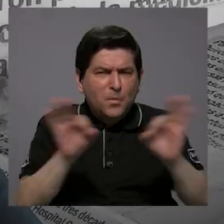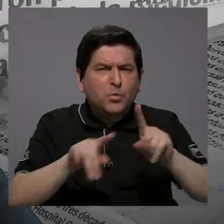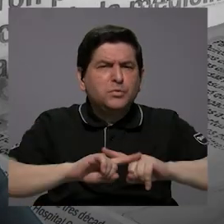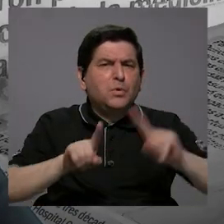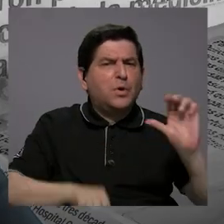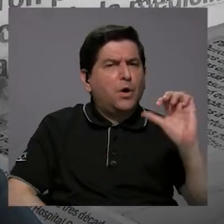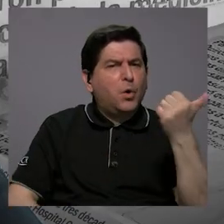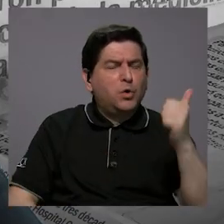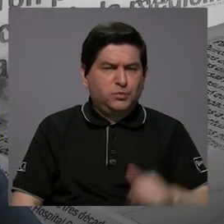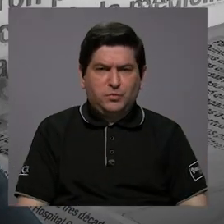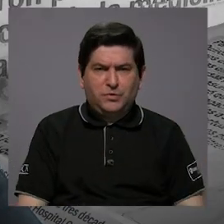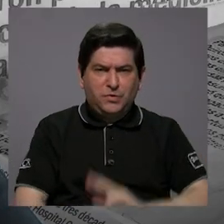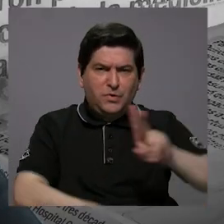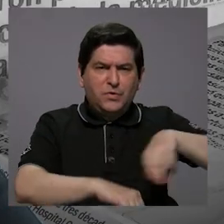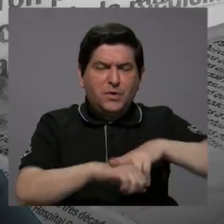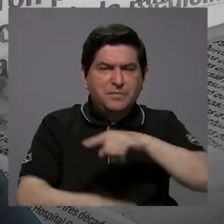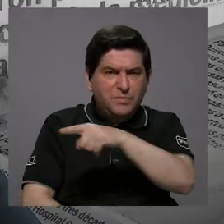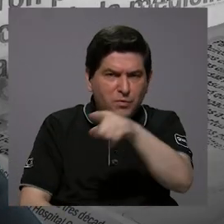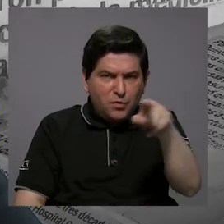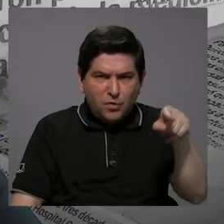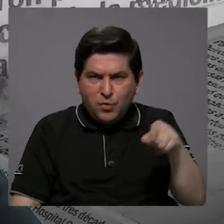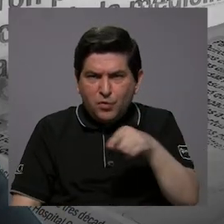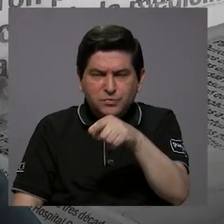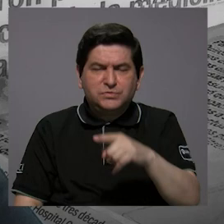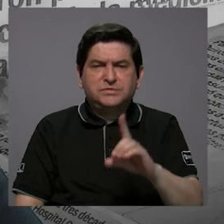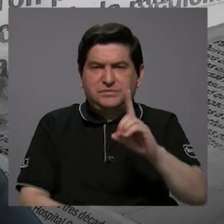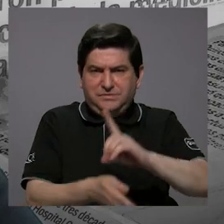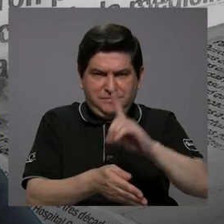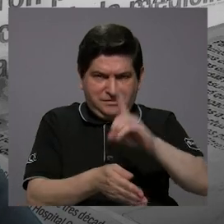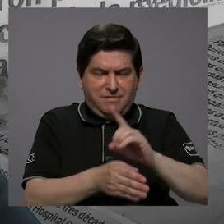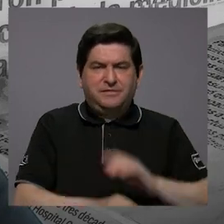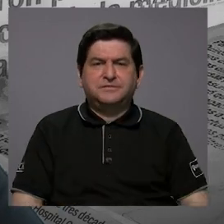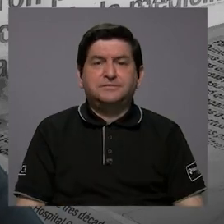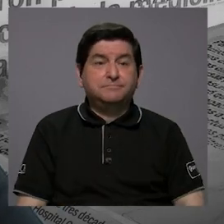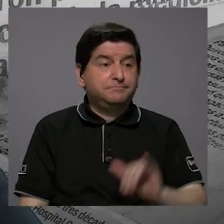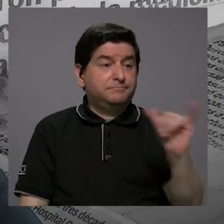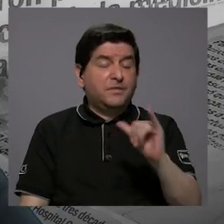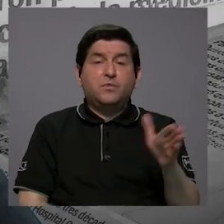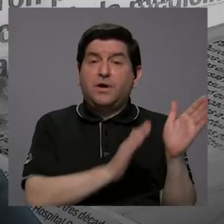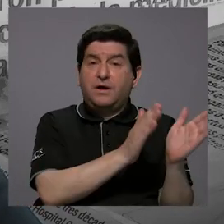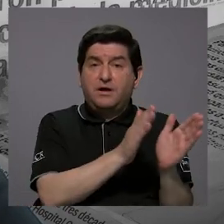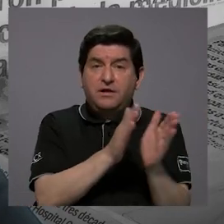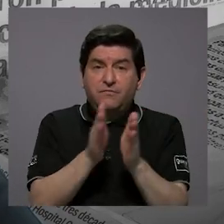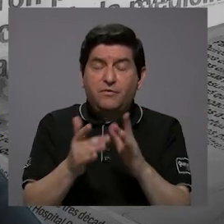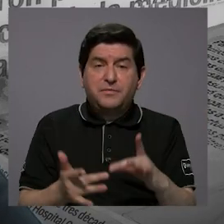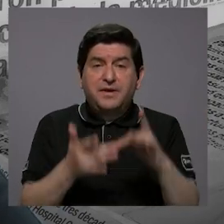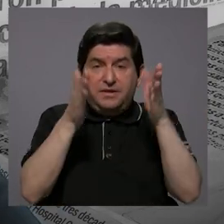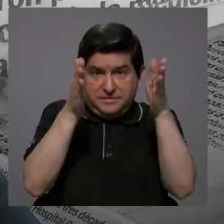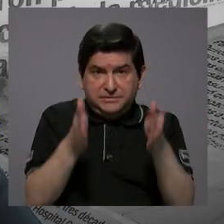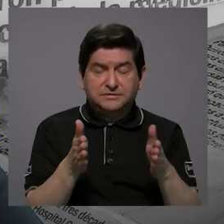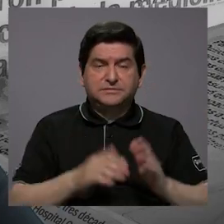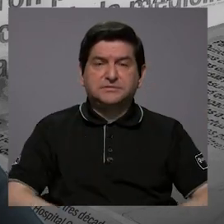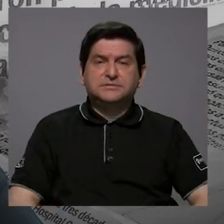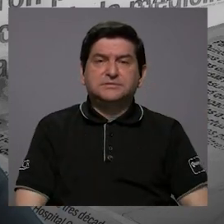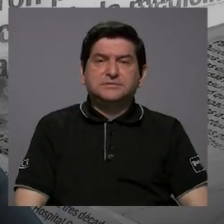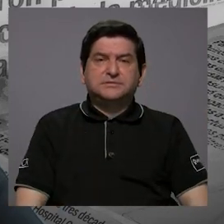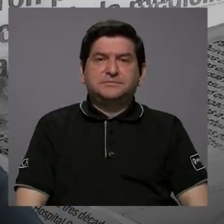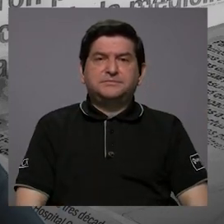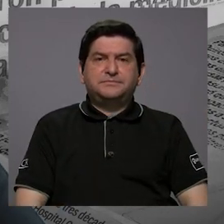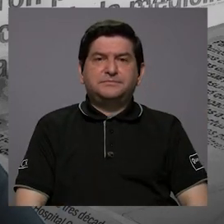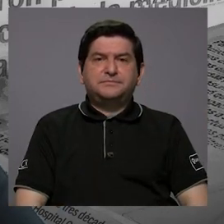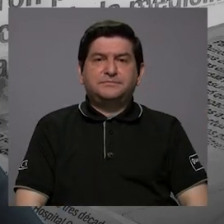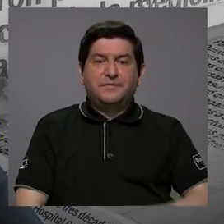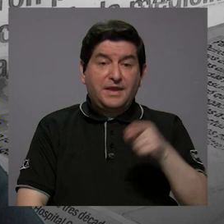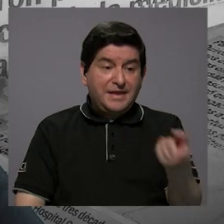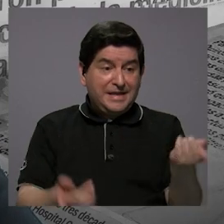también. Bien, generalmente son ustedes como médicos que también forman a los especialistas. Y si